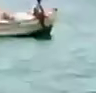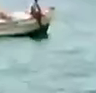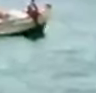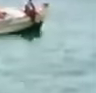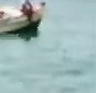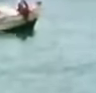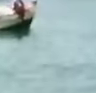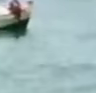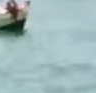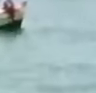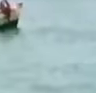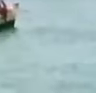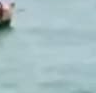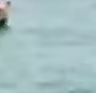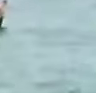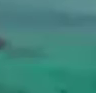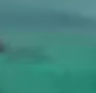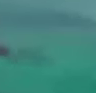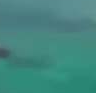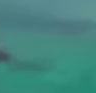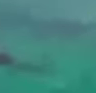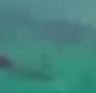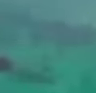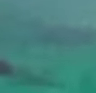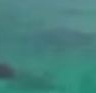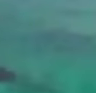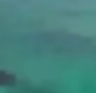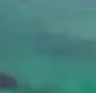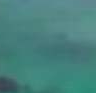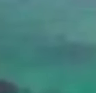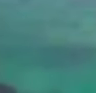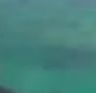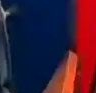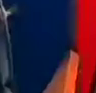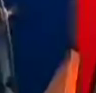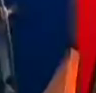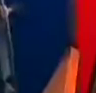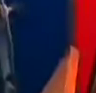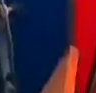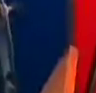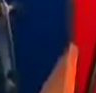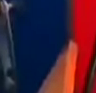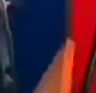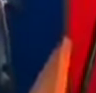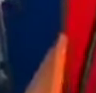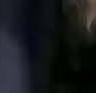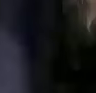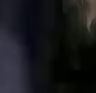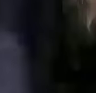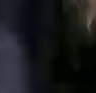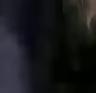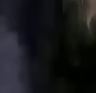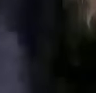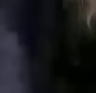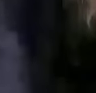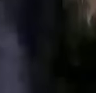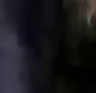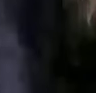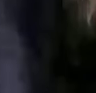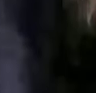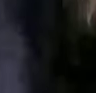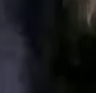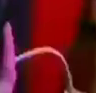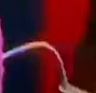libertad y hoy continúa en batalla con el alma hasta triunfar sobre mi